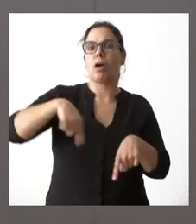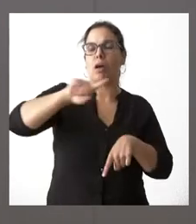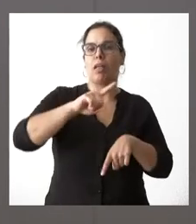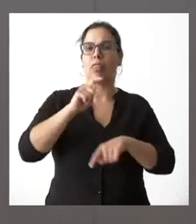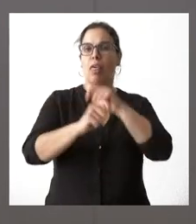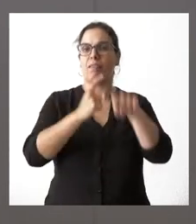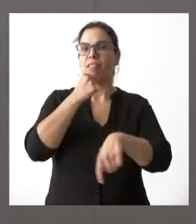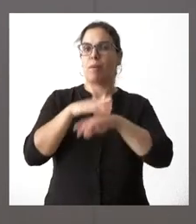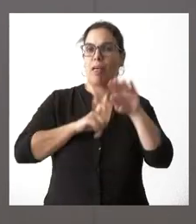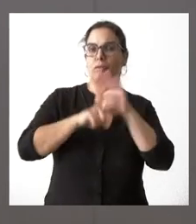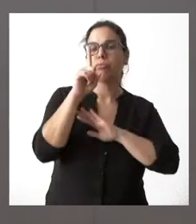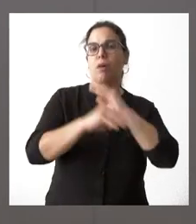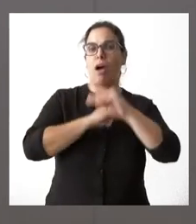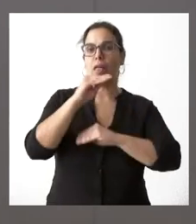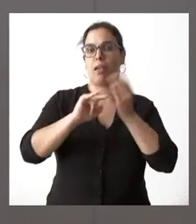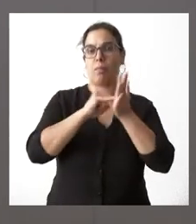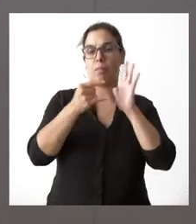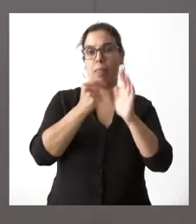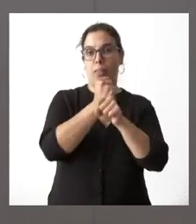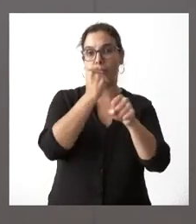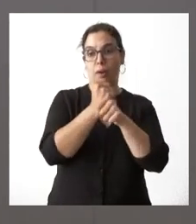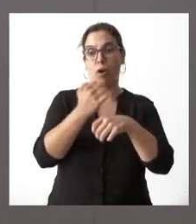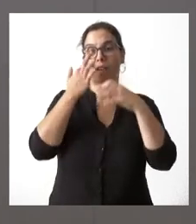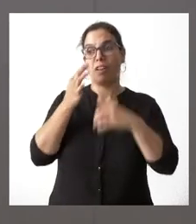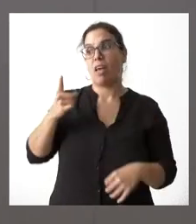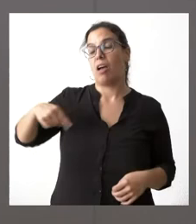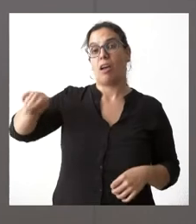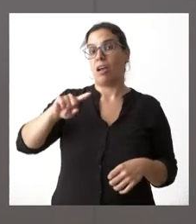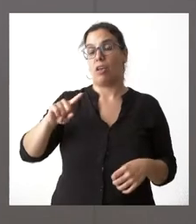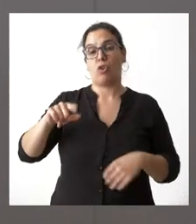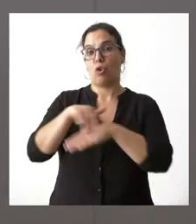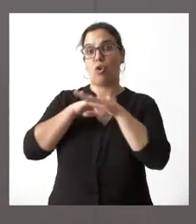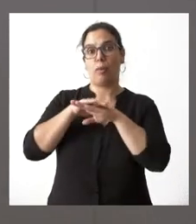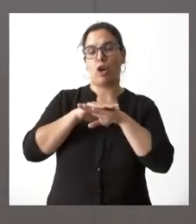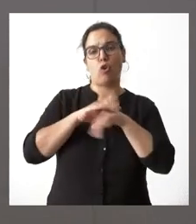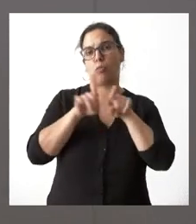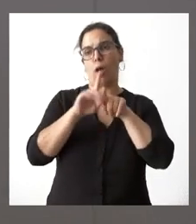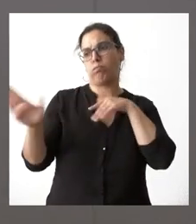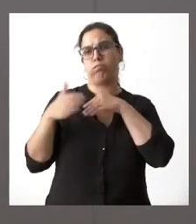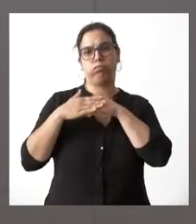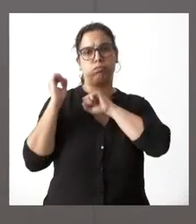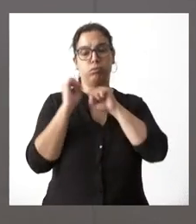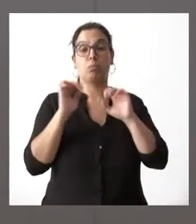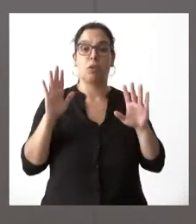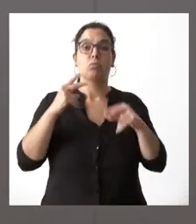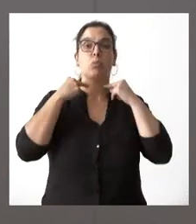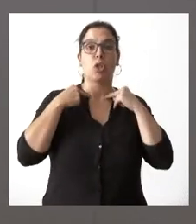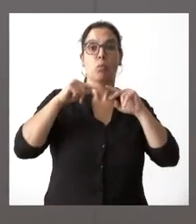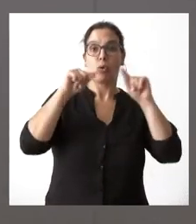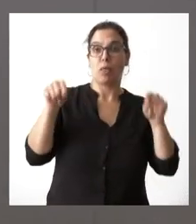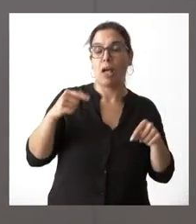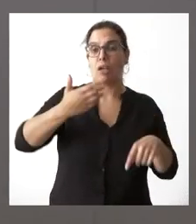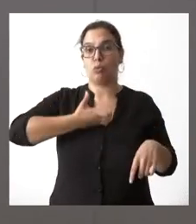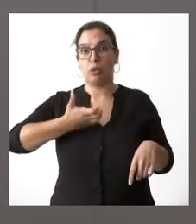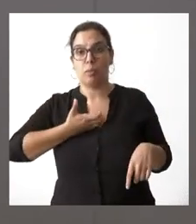improvisado por parte del gobierno cerrar esa puerta y es verdad que se ha trabajado muy bien por parte de diputaciones provinciales de corporaciones